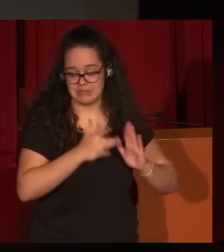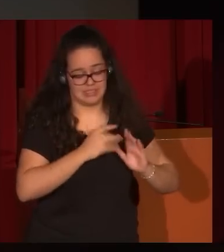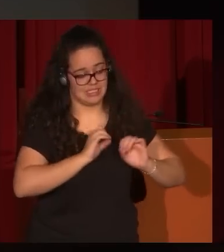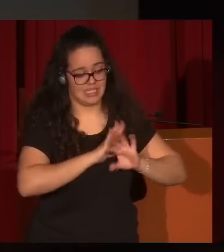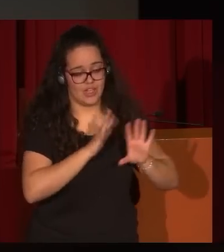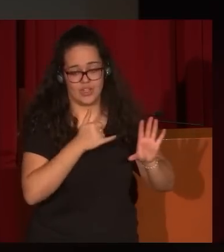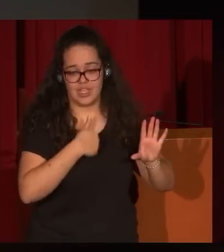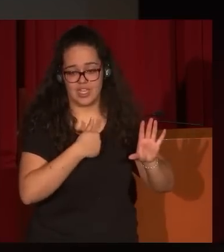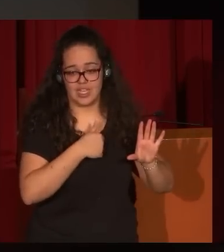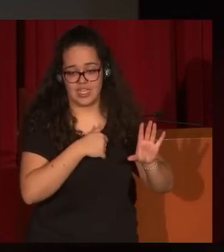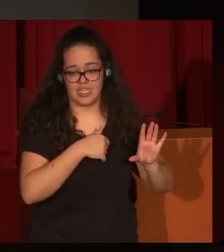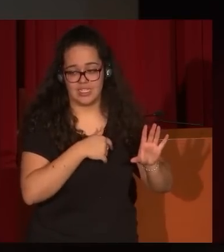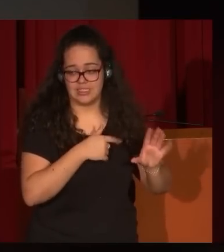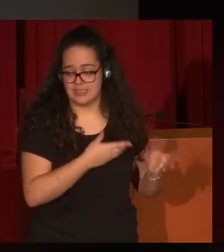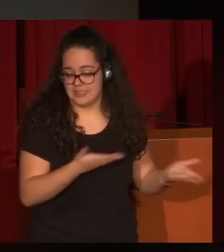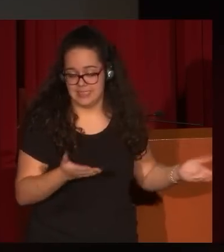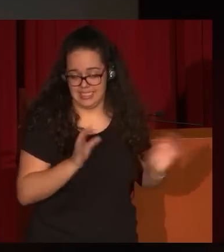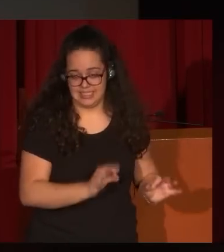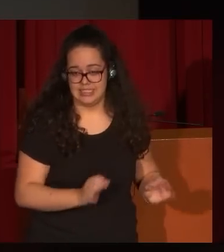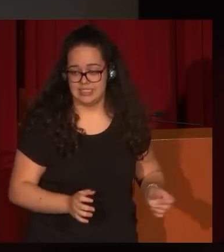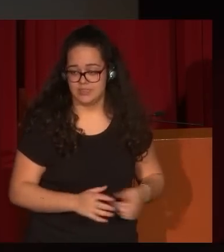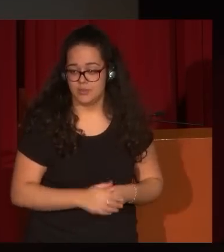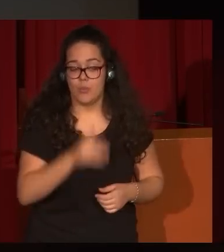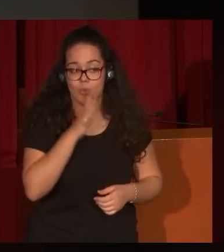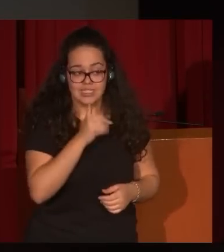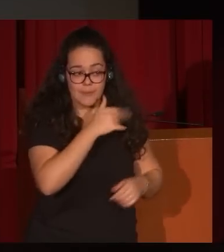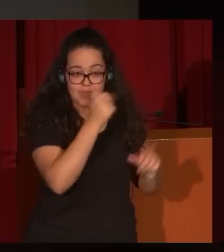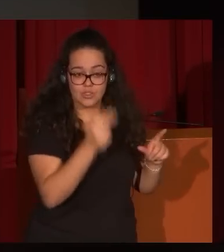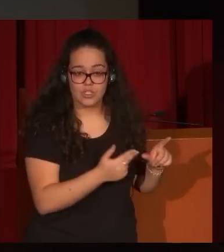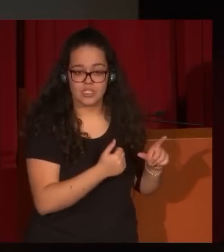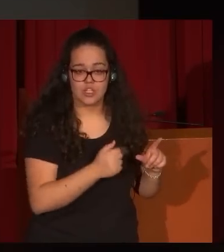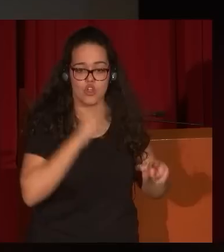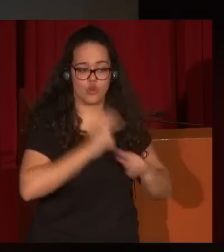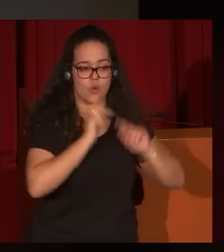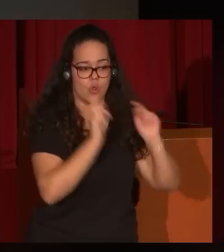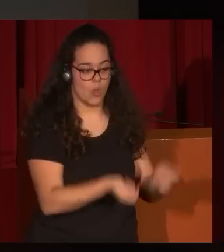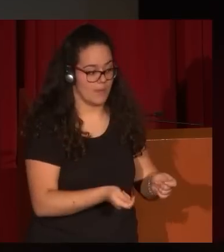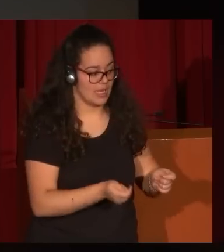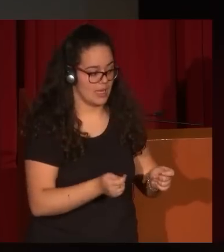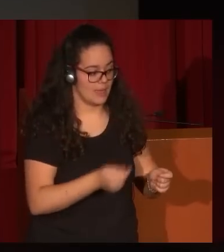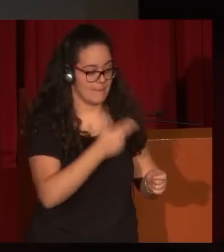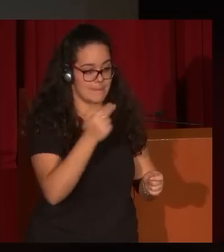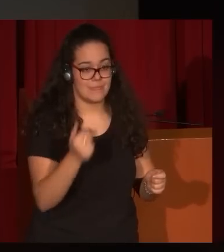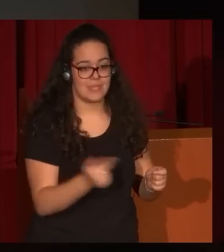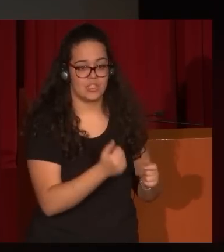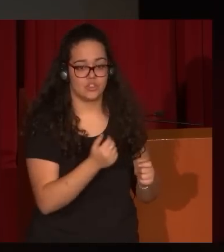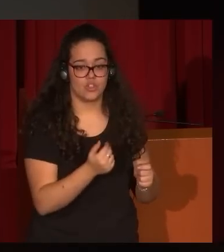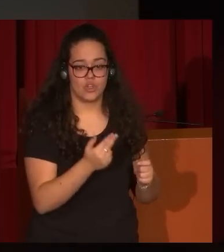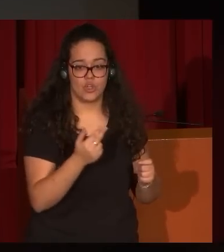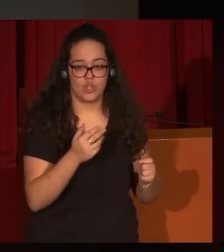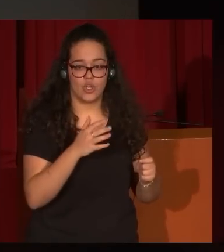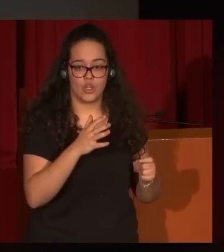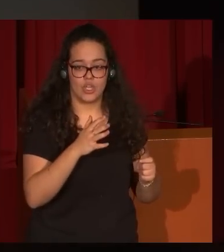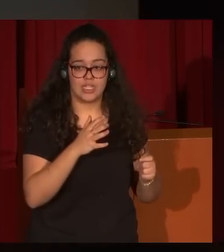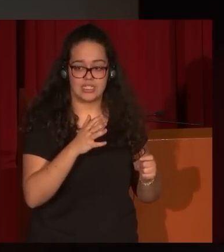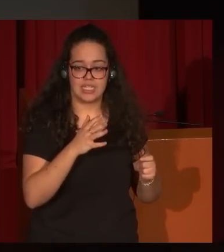de Lucas para este tipo de pintura. Pues bien, por esta pintura se le nombra pintor honorario de cámara. Ustedes saben que los honores de